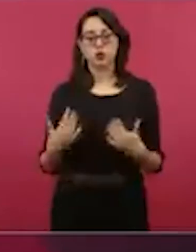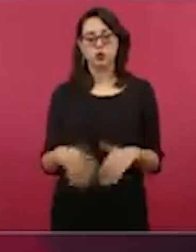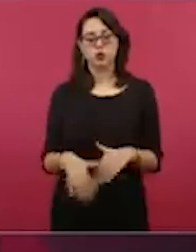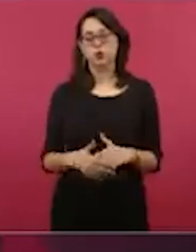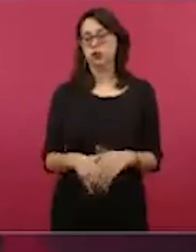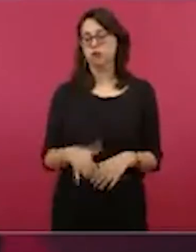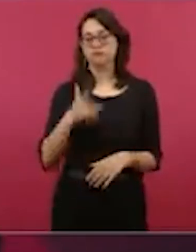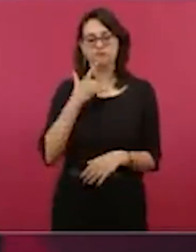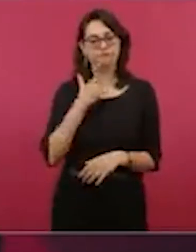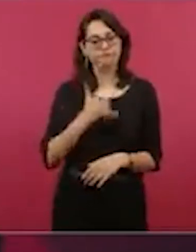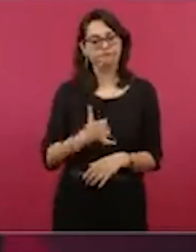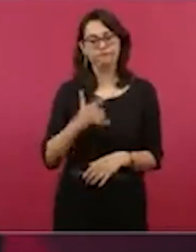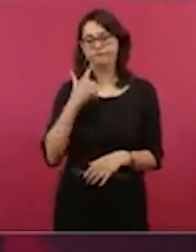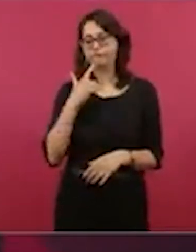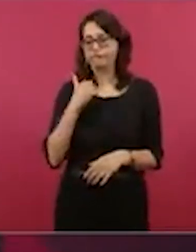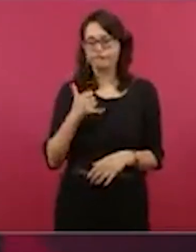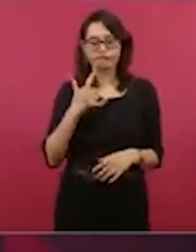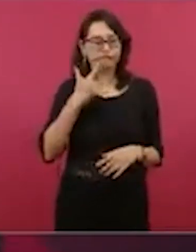gran logro.